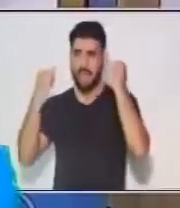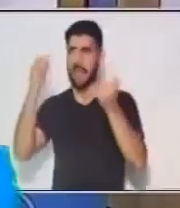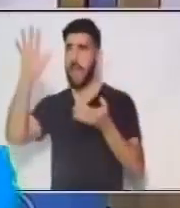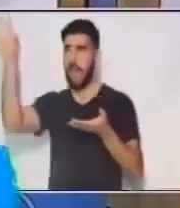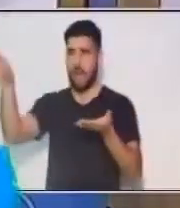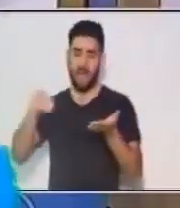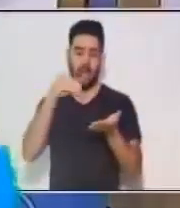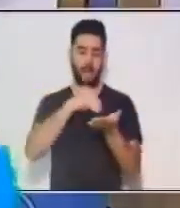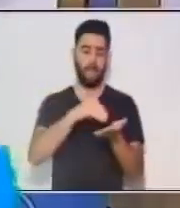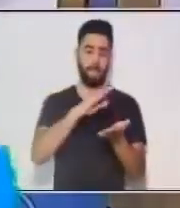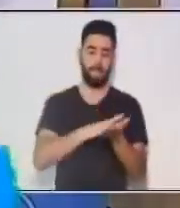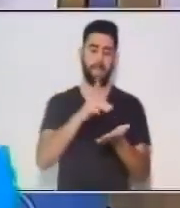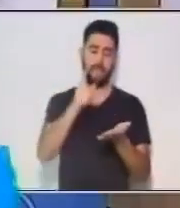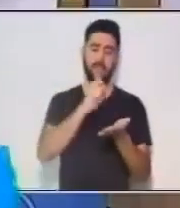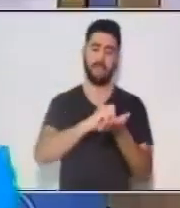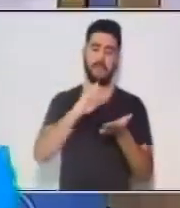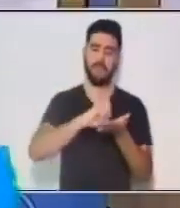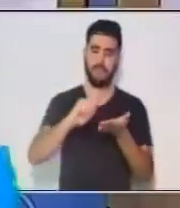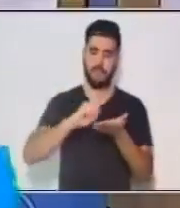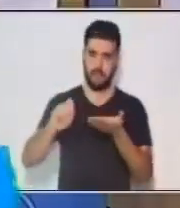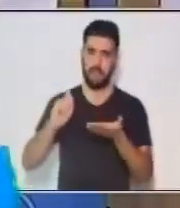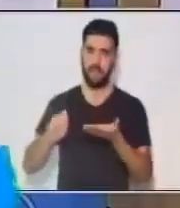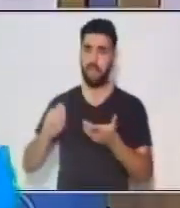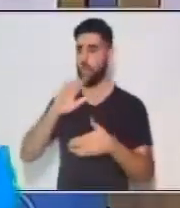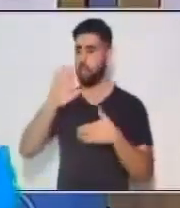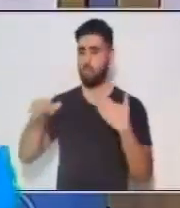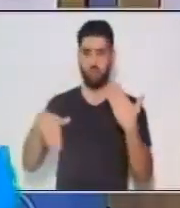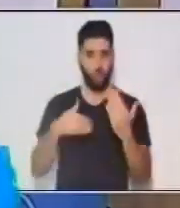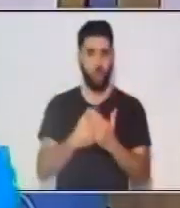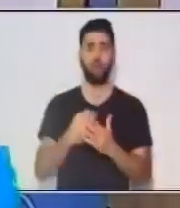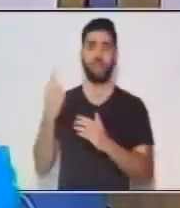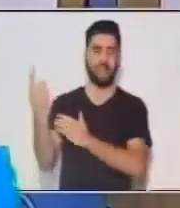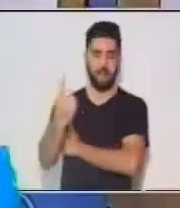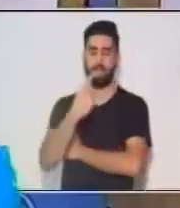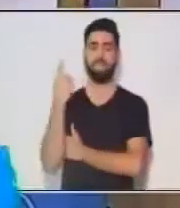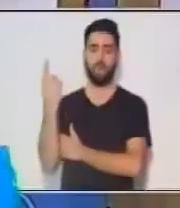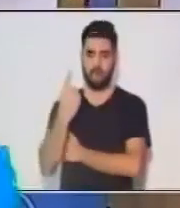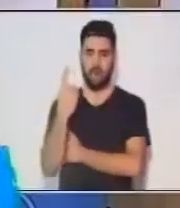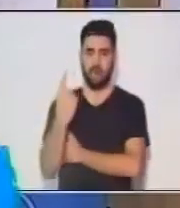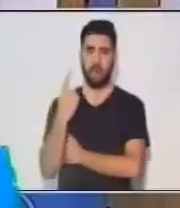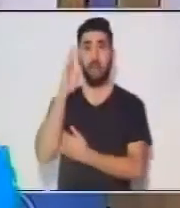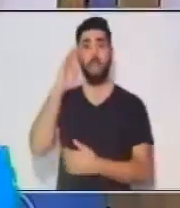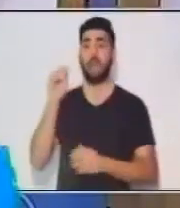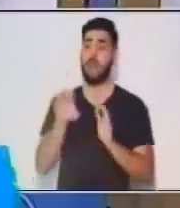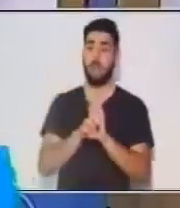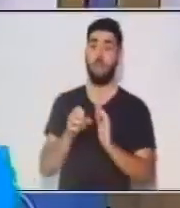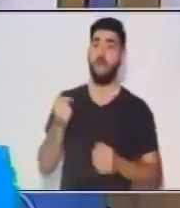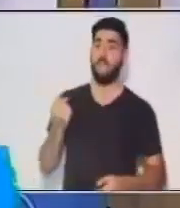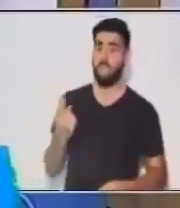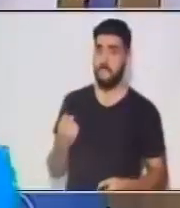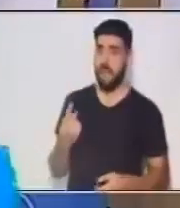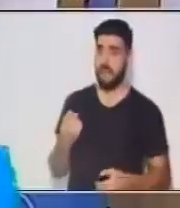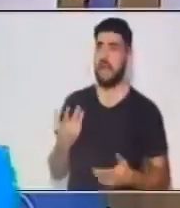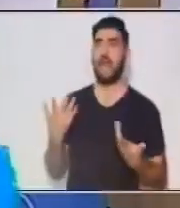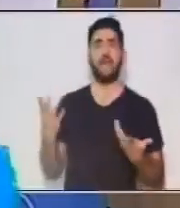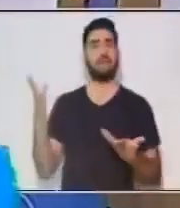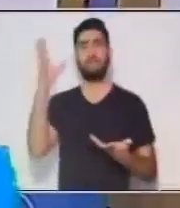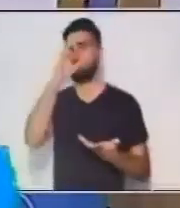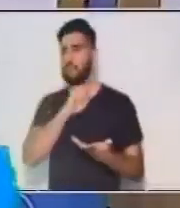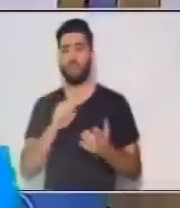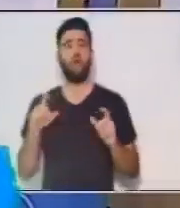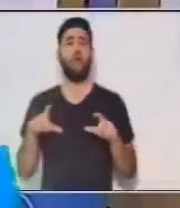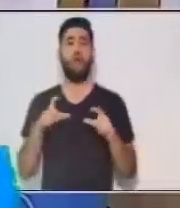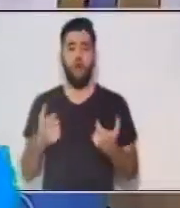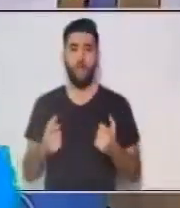o escritas, ¿sí? Todas esas partes son muy importantes porque si falta más de alguna, no sabremos